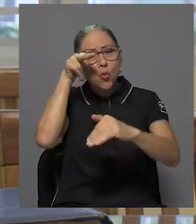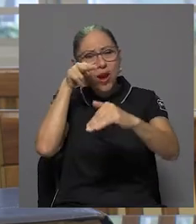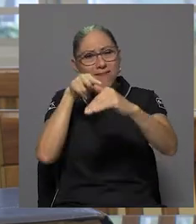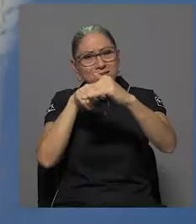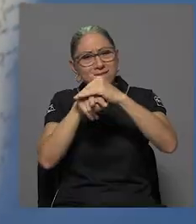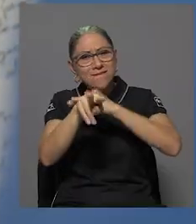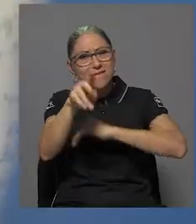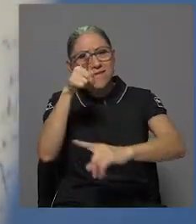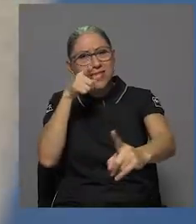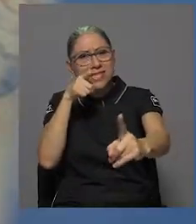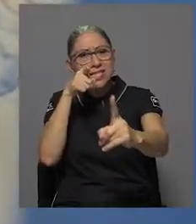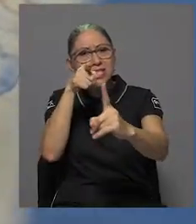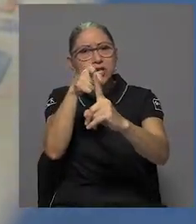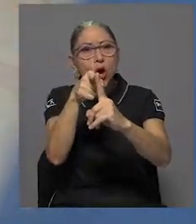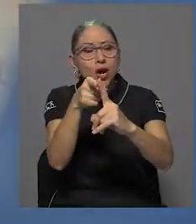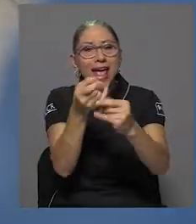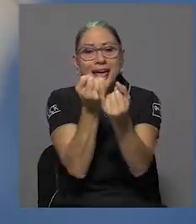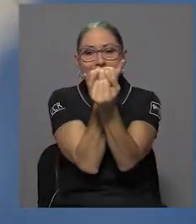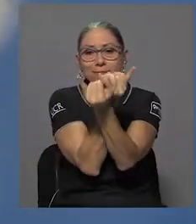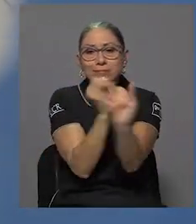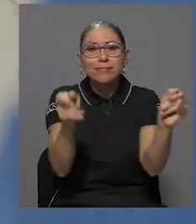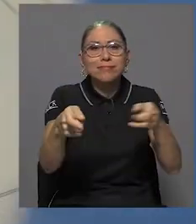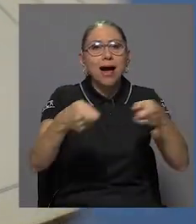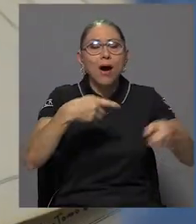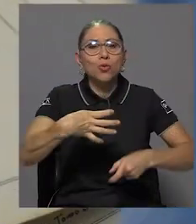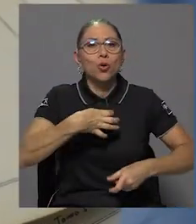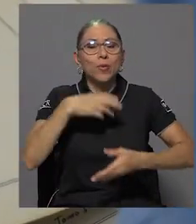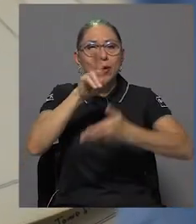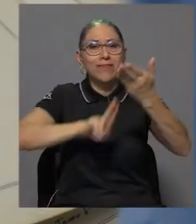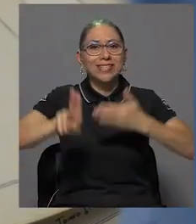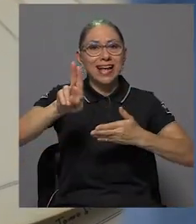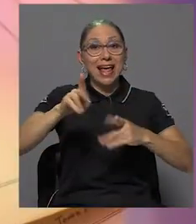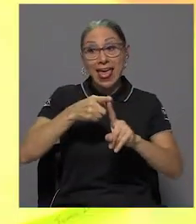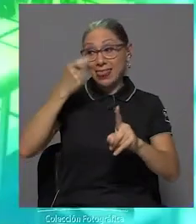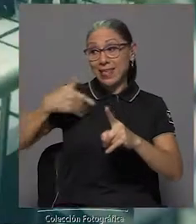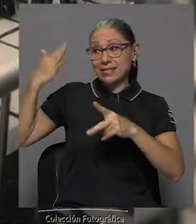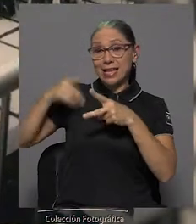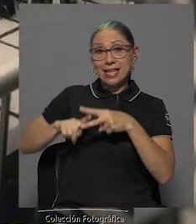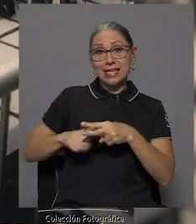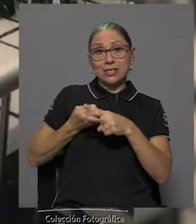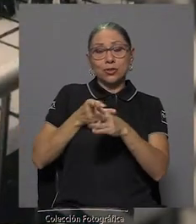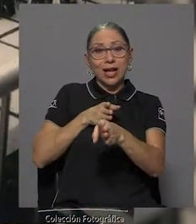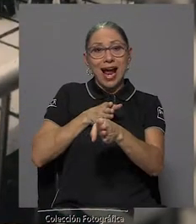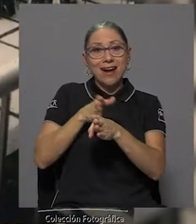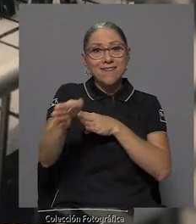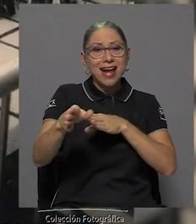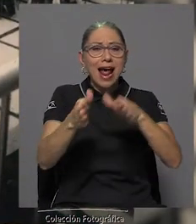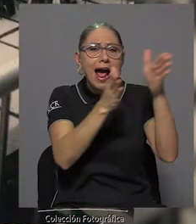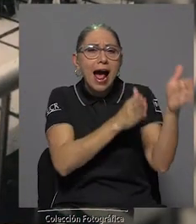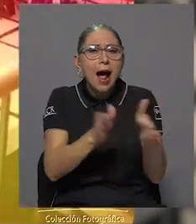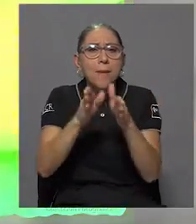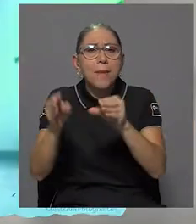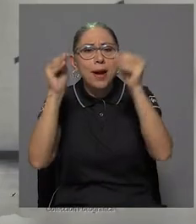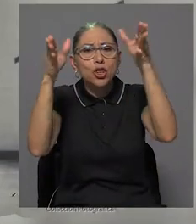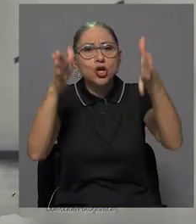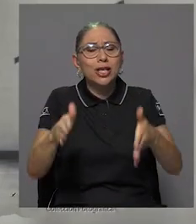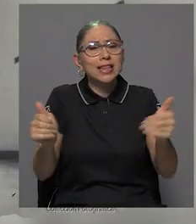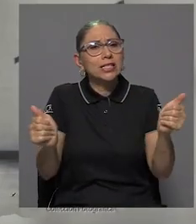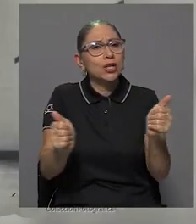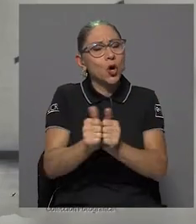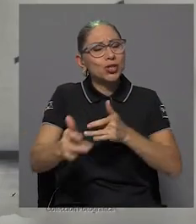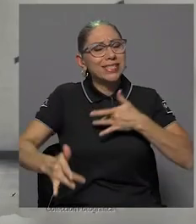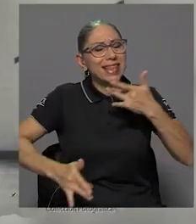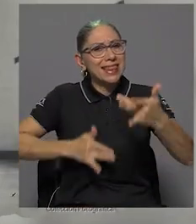centrada en la autonomía universitaria. Desde sus inicios, la carrera ha formado docentes con un sentido